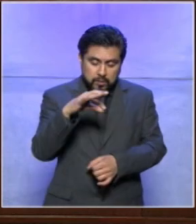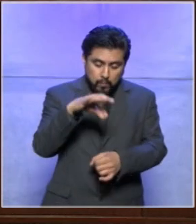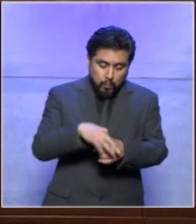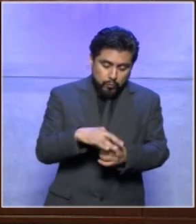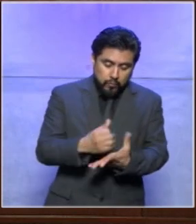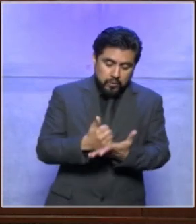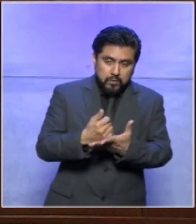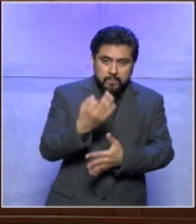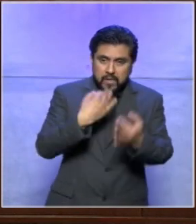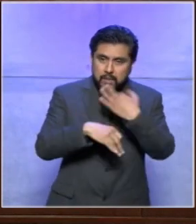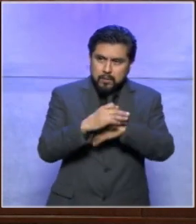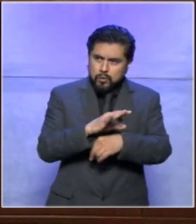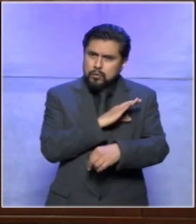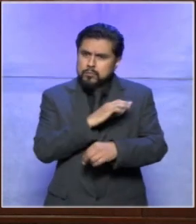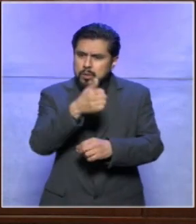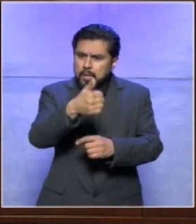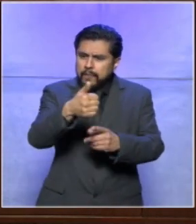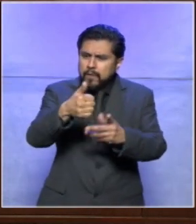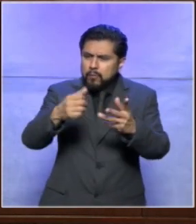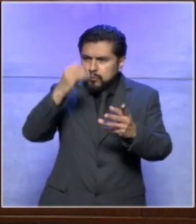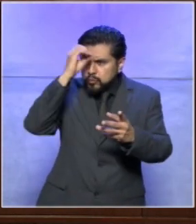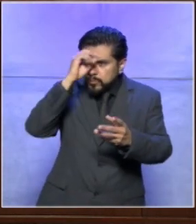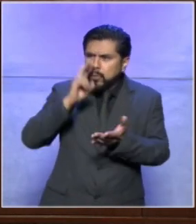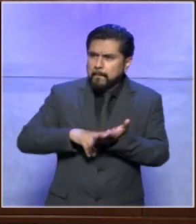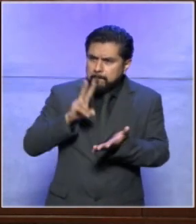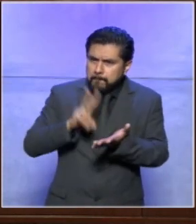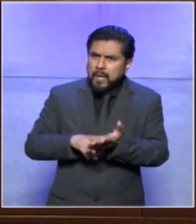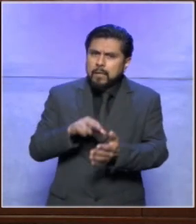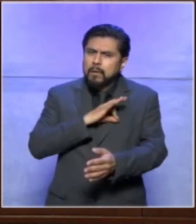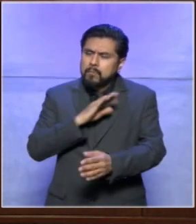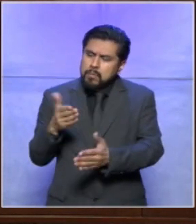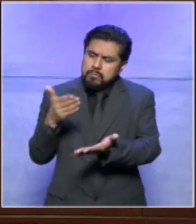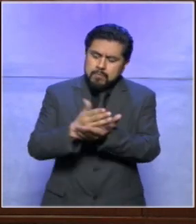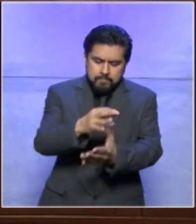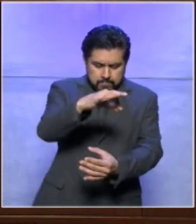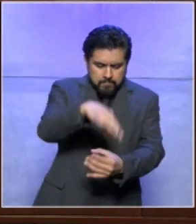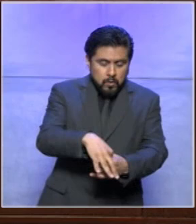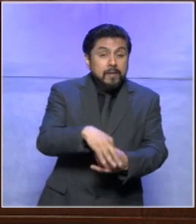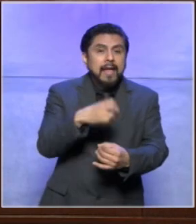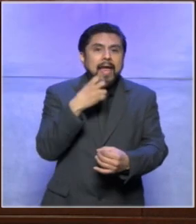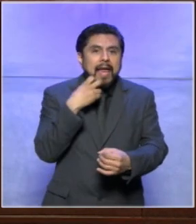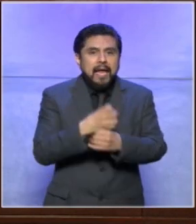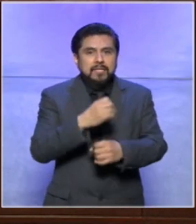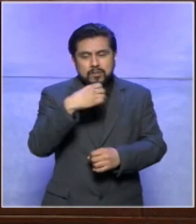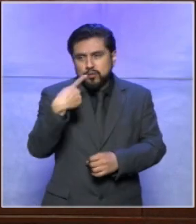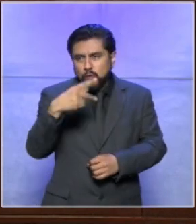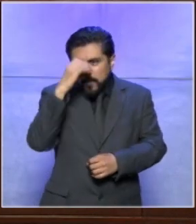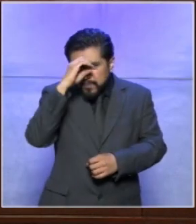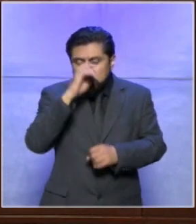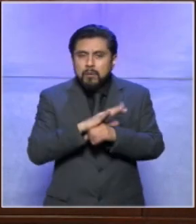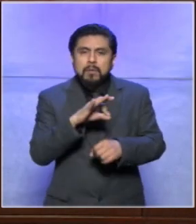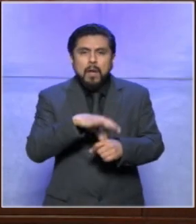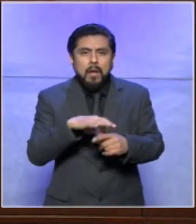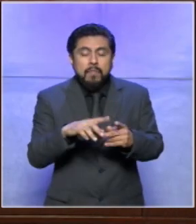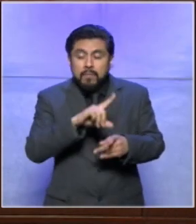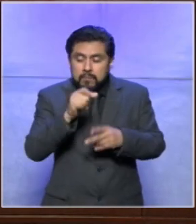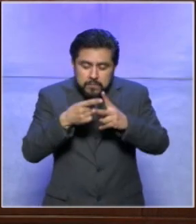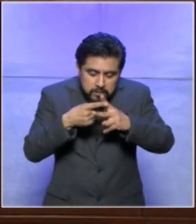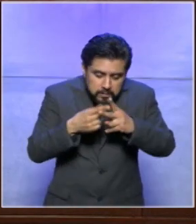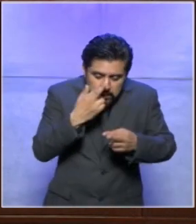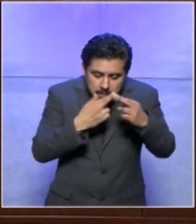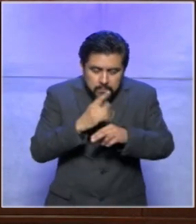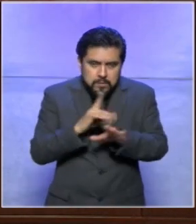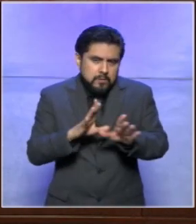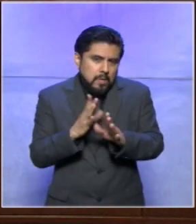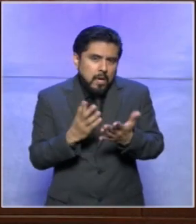universal el voto es para todas las personas para que conozcan su opinión verdad que es lo que quieren sobre todo si se trata